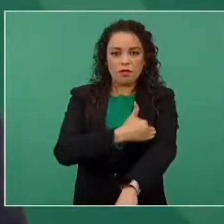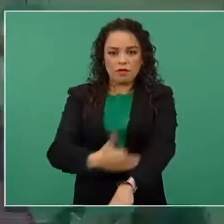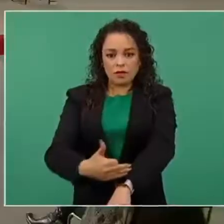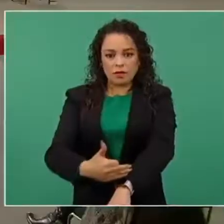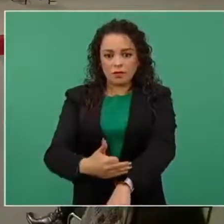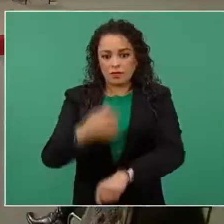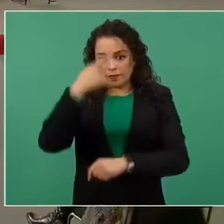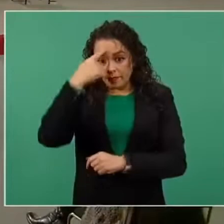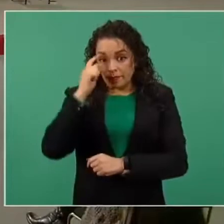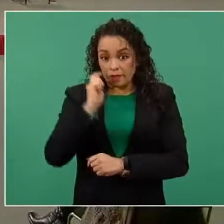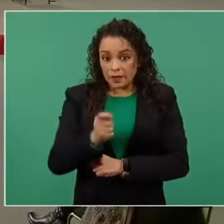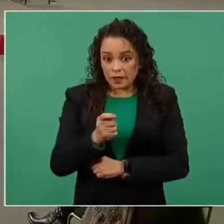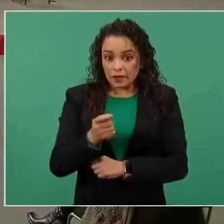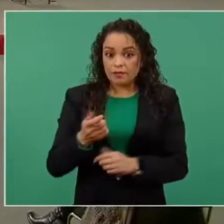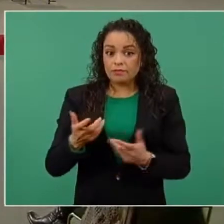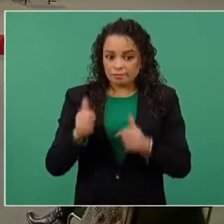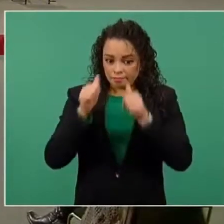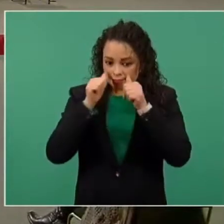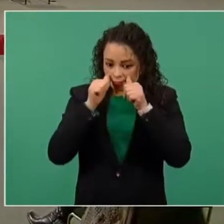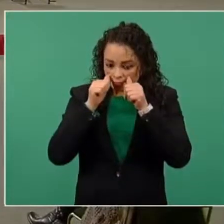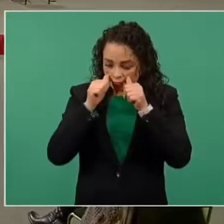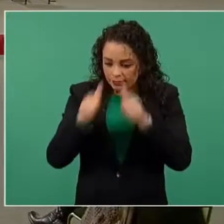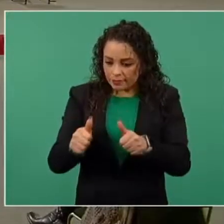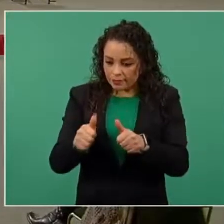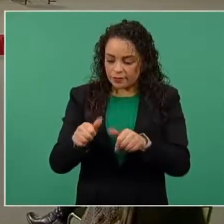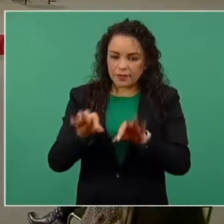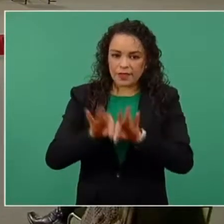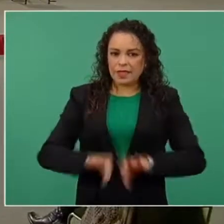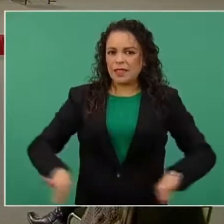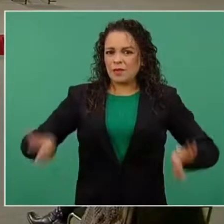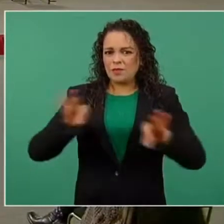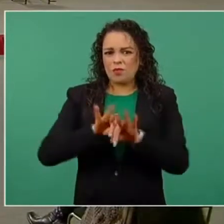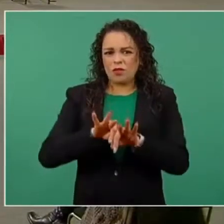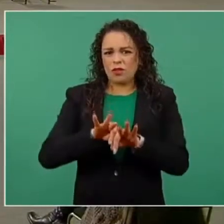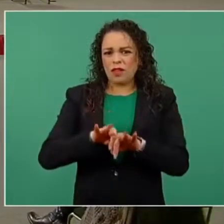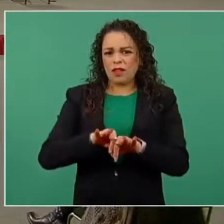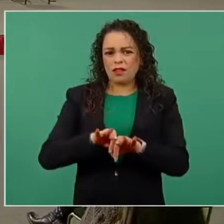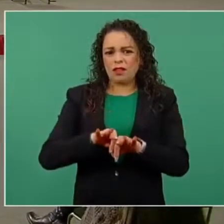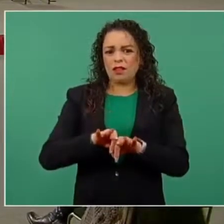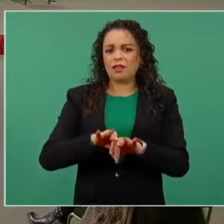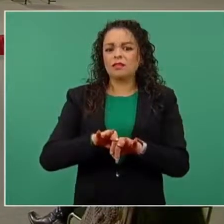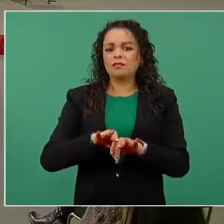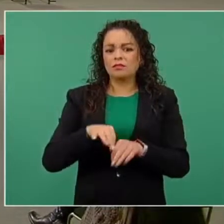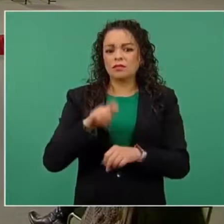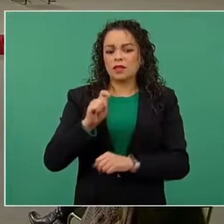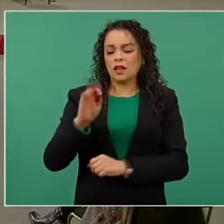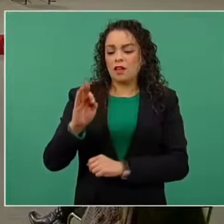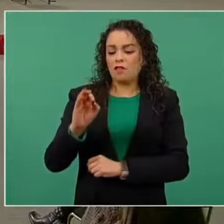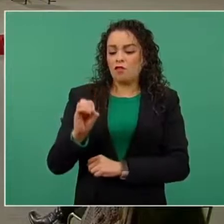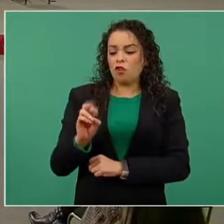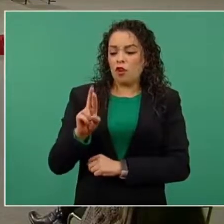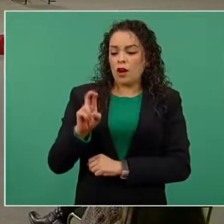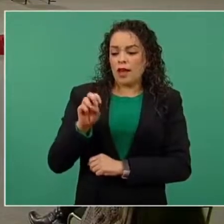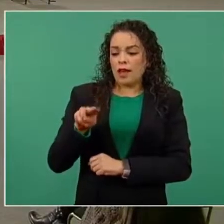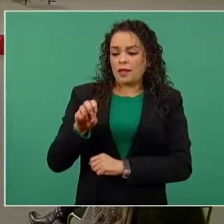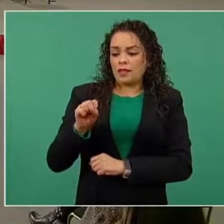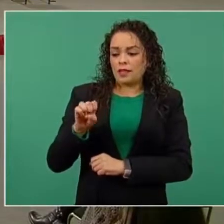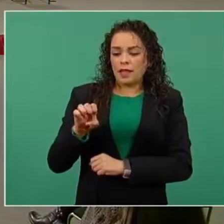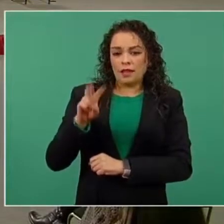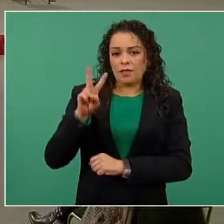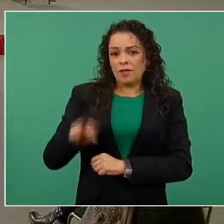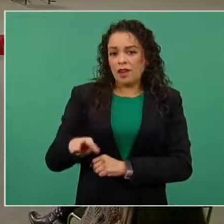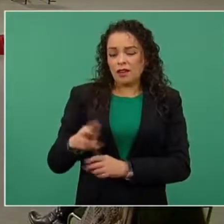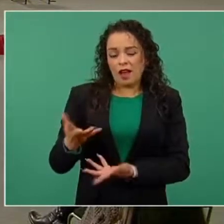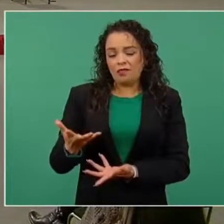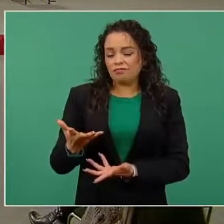la atención a uno de los rezagos más graves que tenemos, que es en materia forense, una crisis forense que ha llevado